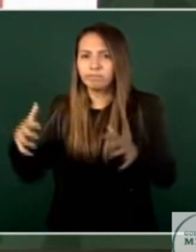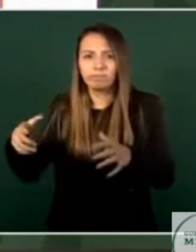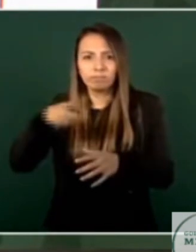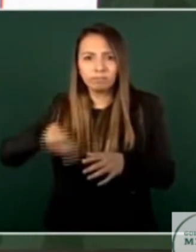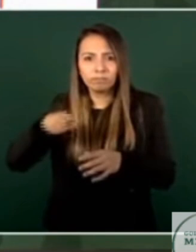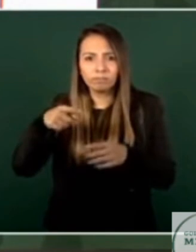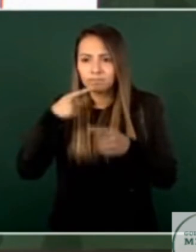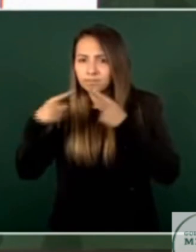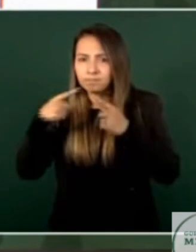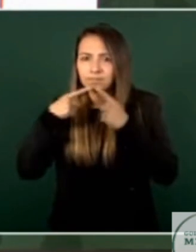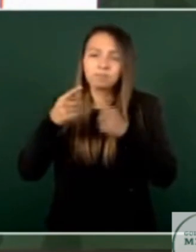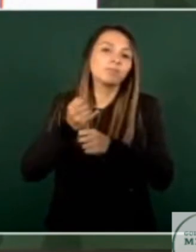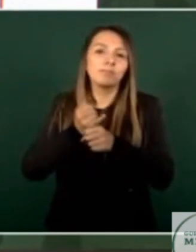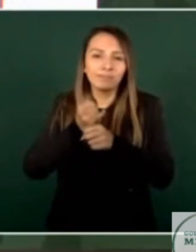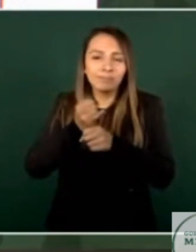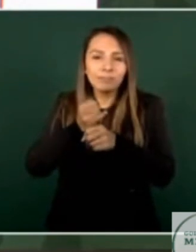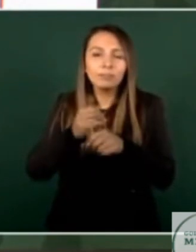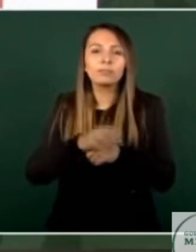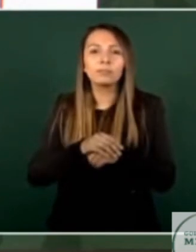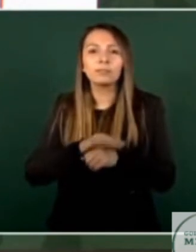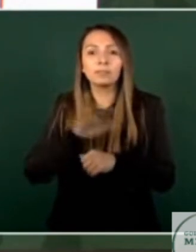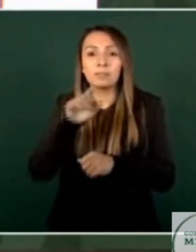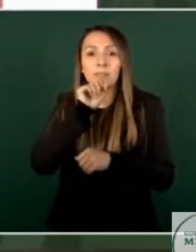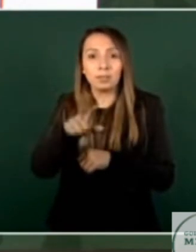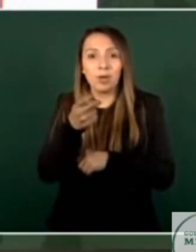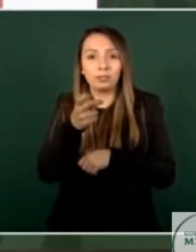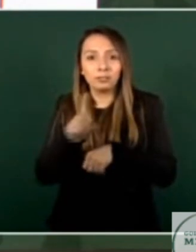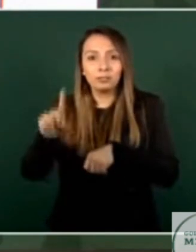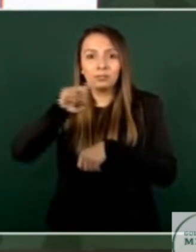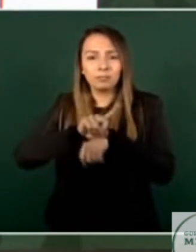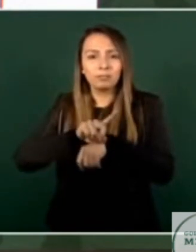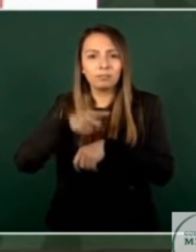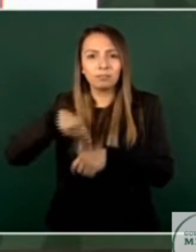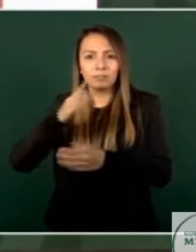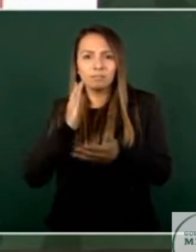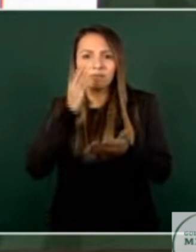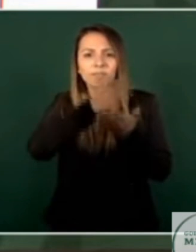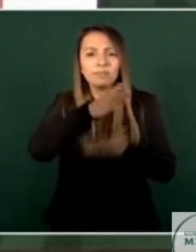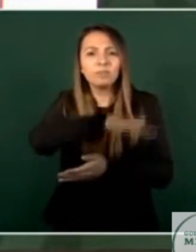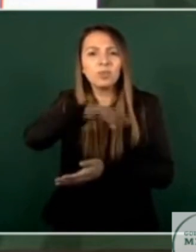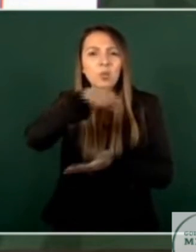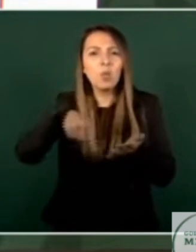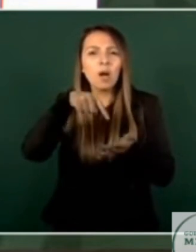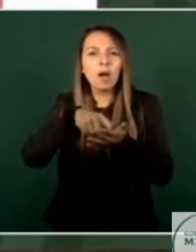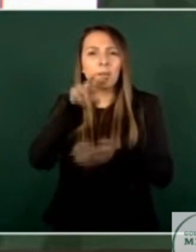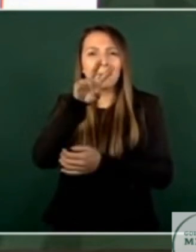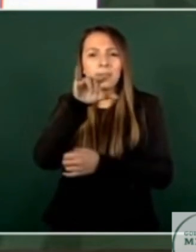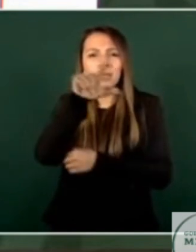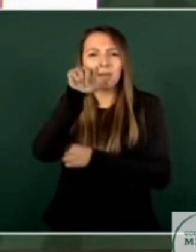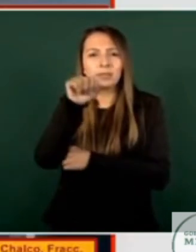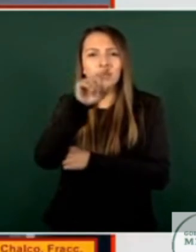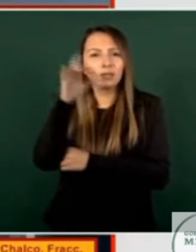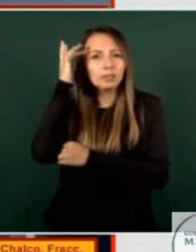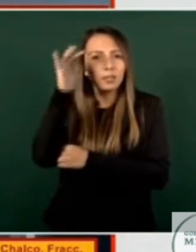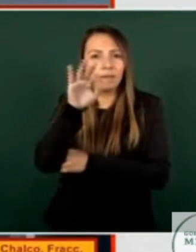25 fuimos incluso materialmente a Villas de Santa Fe en la Villa Los